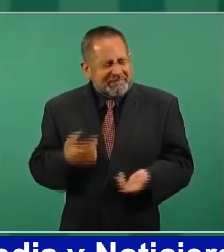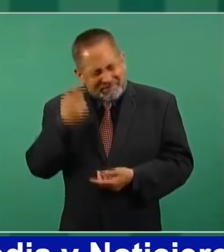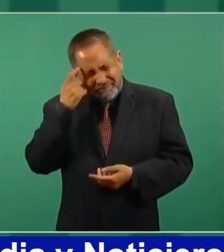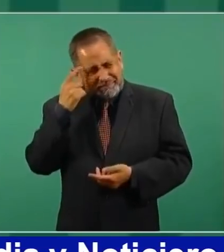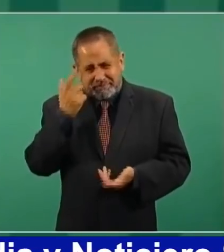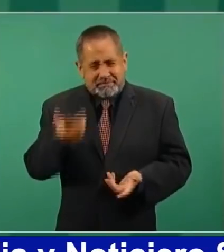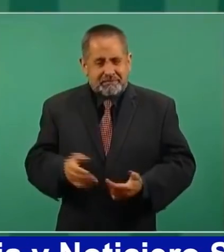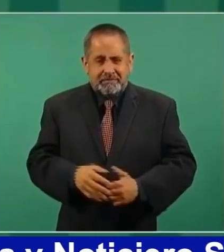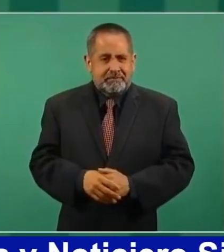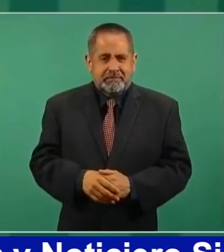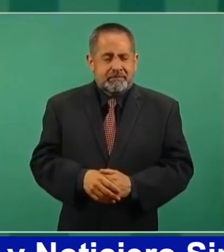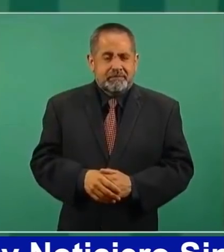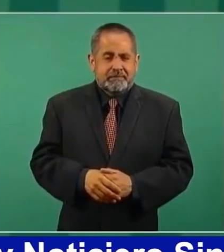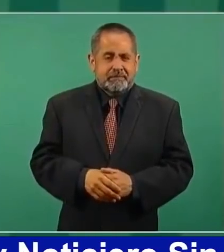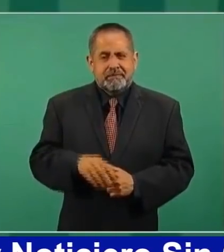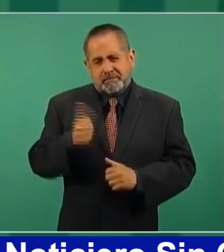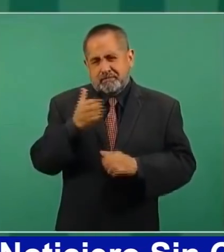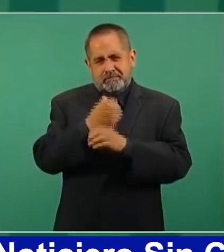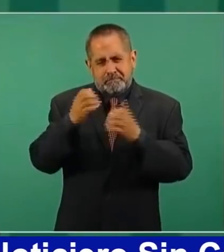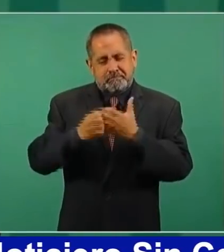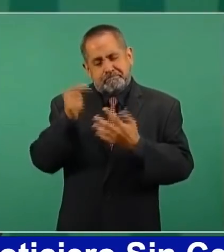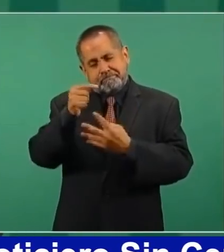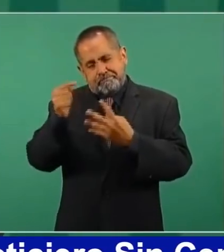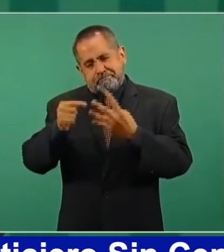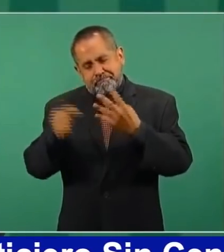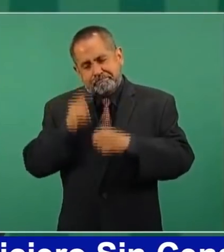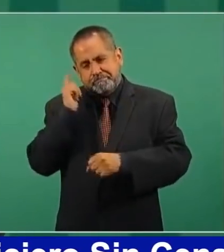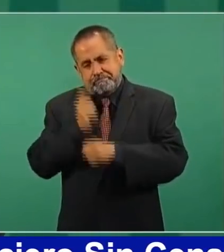y otras revelaciones